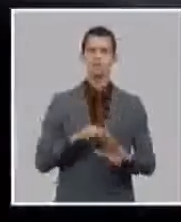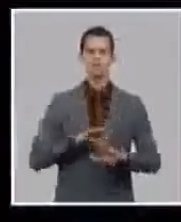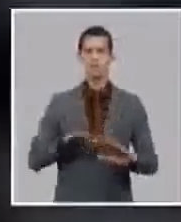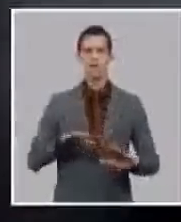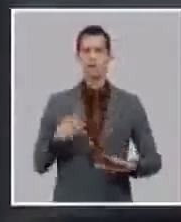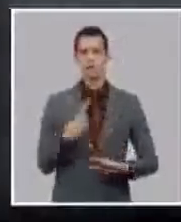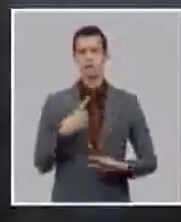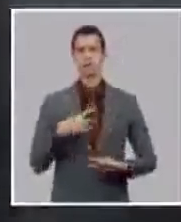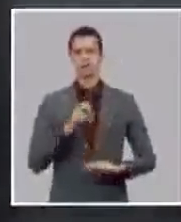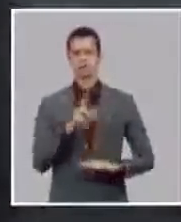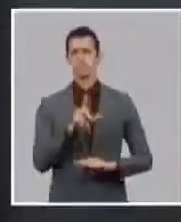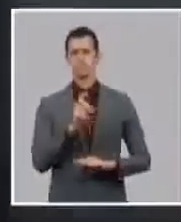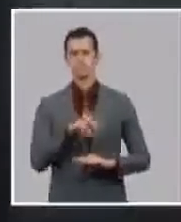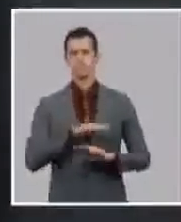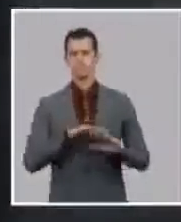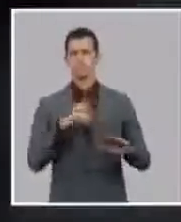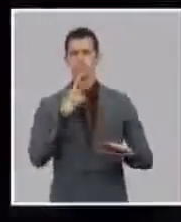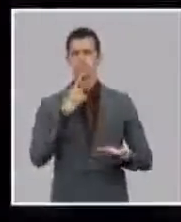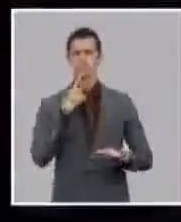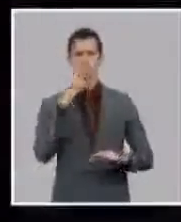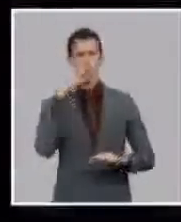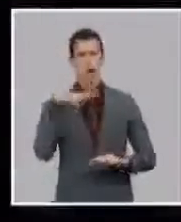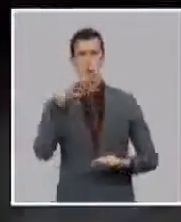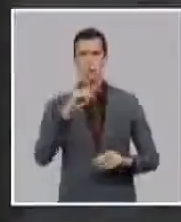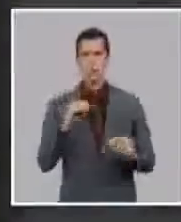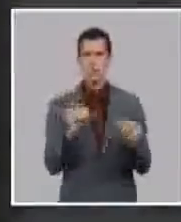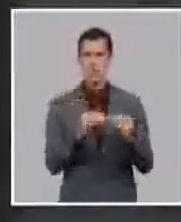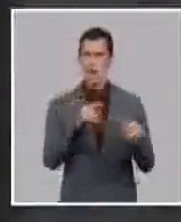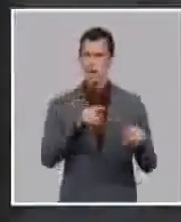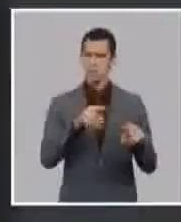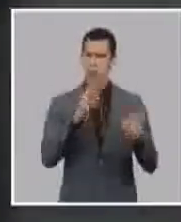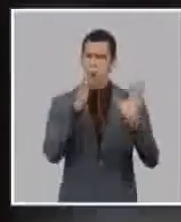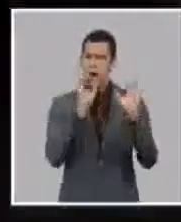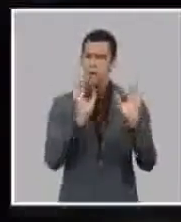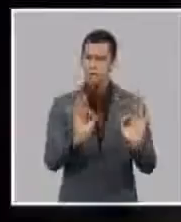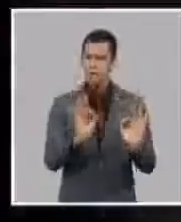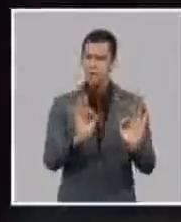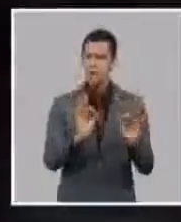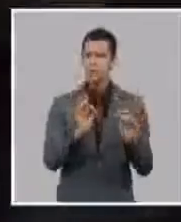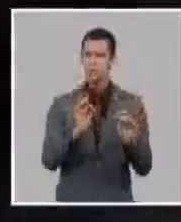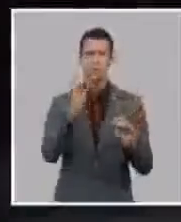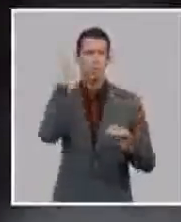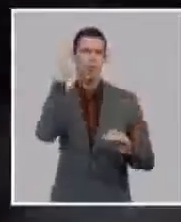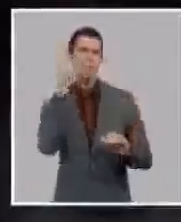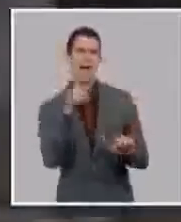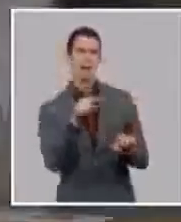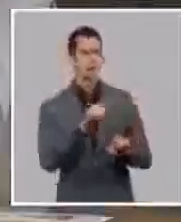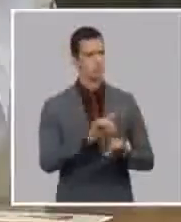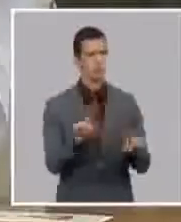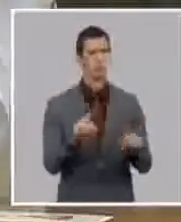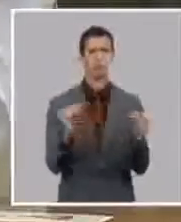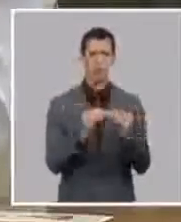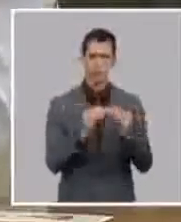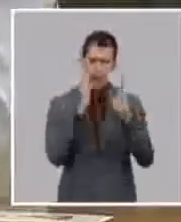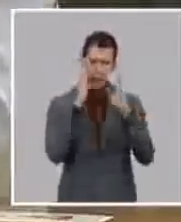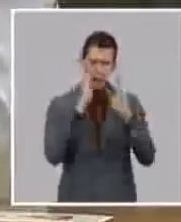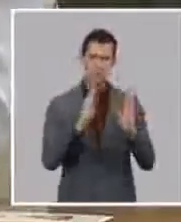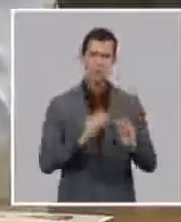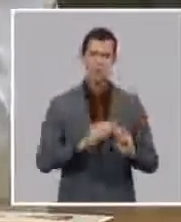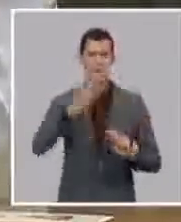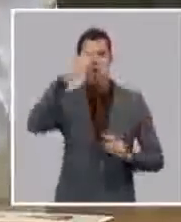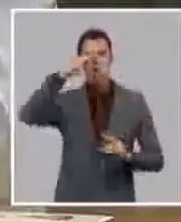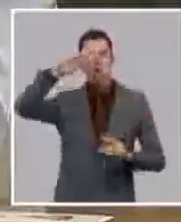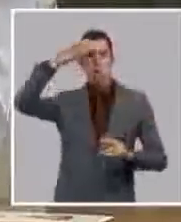que nos tenemos que detener porque eso hay que transformarlo en nuestra sociedad nuestra sociedad no es una sociedad que genera odio y esas